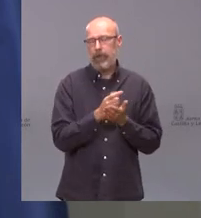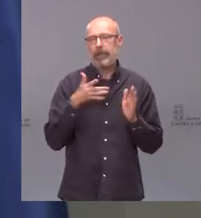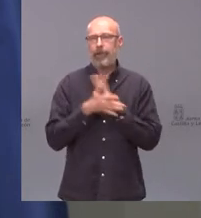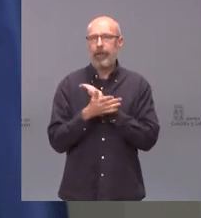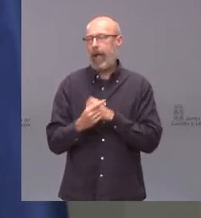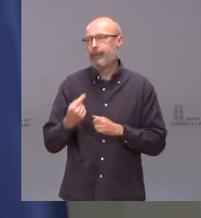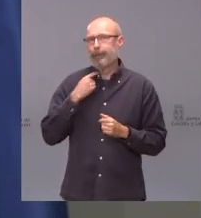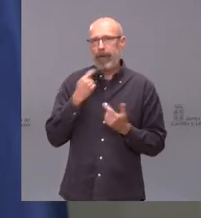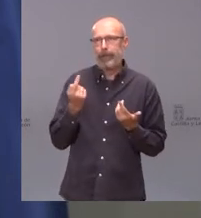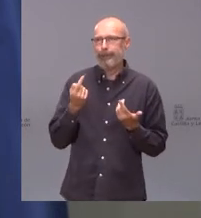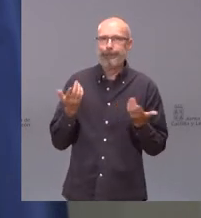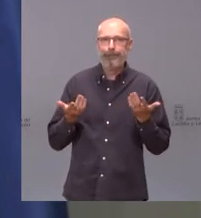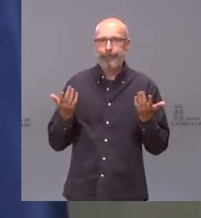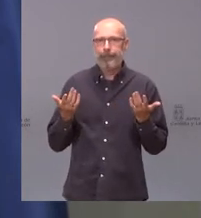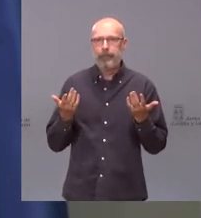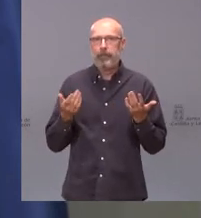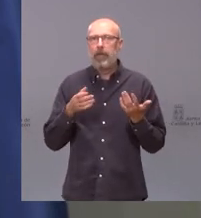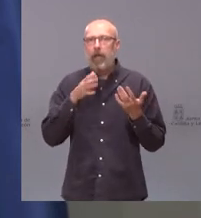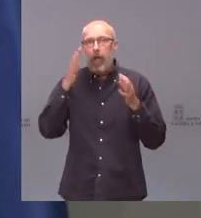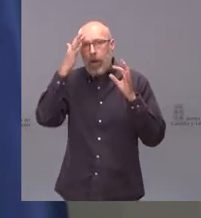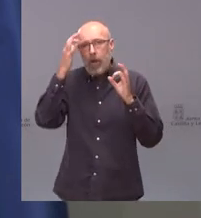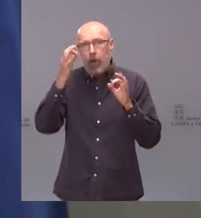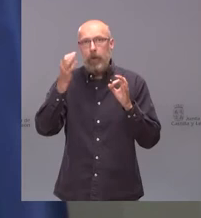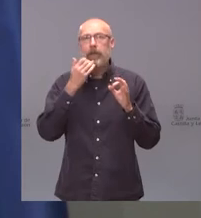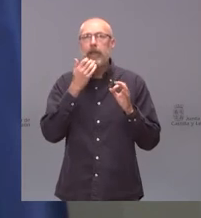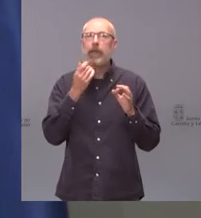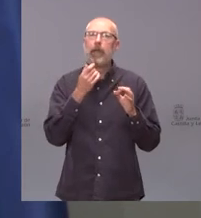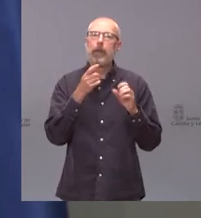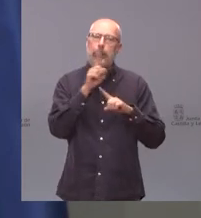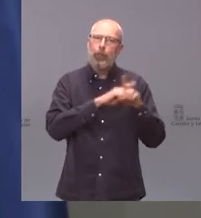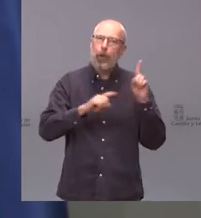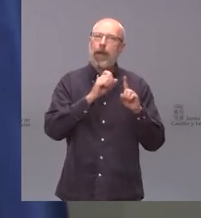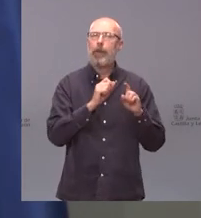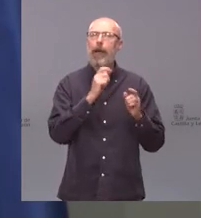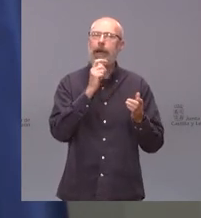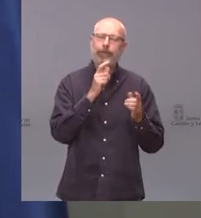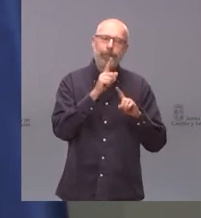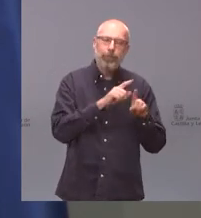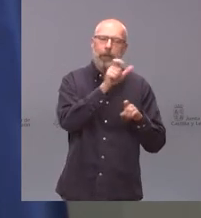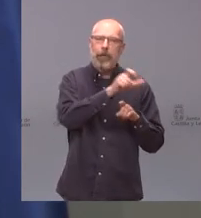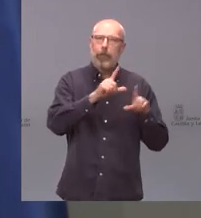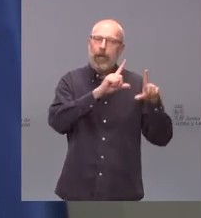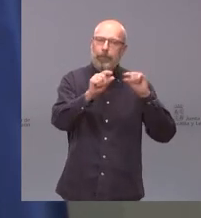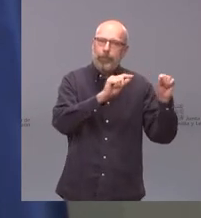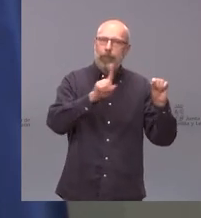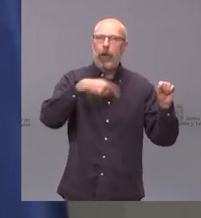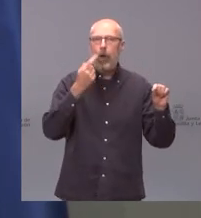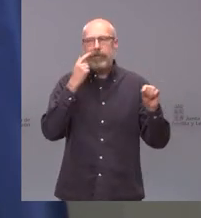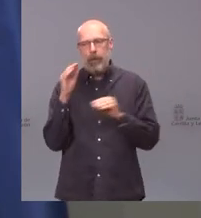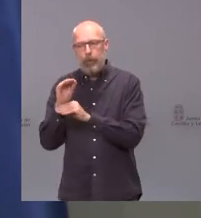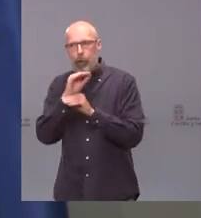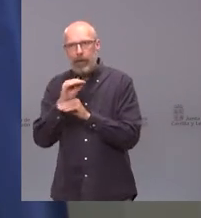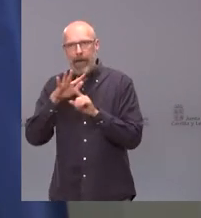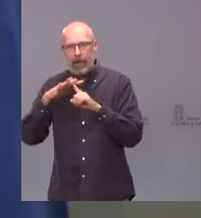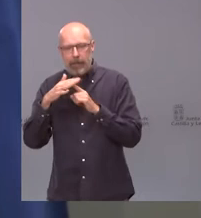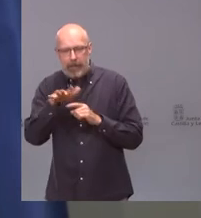No tiene mucho sentido hablar de reto demográfico y luego, cuando se trata de proteger, por ejemplo, la biodiversidad, que la comunidad que